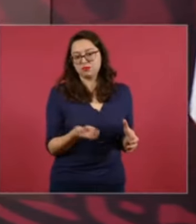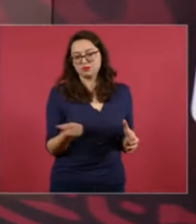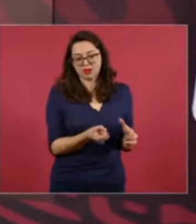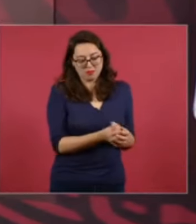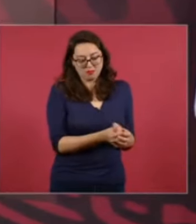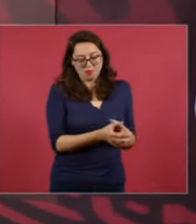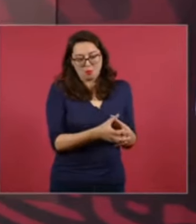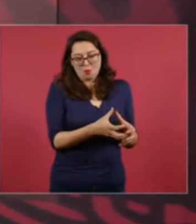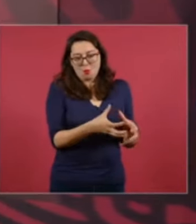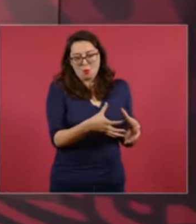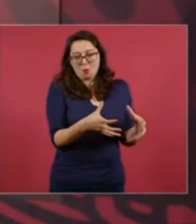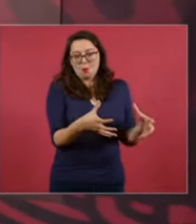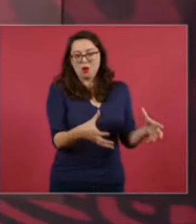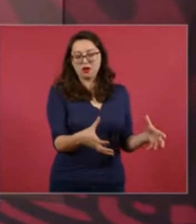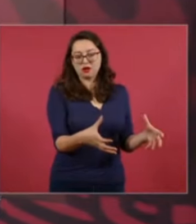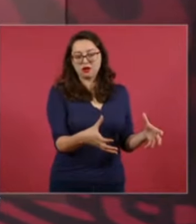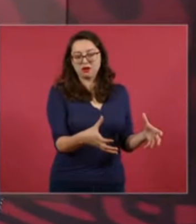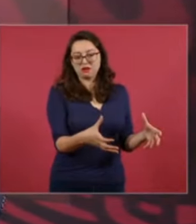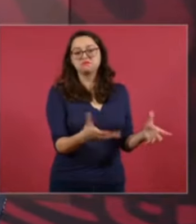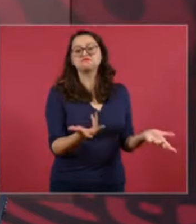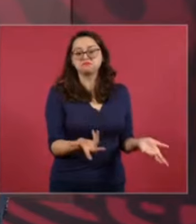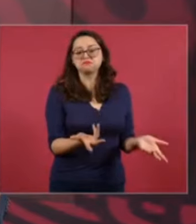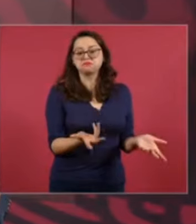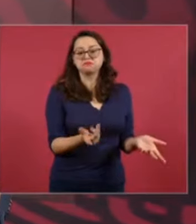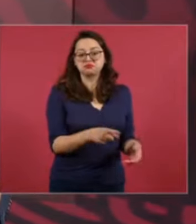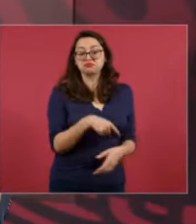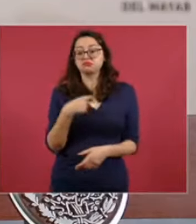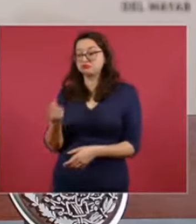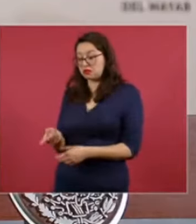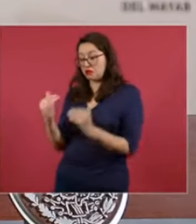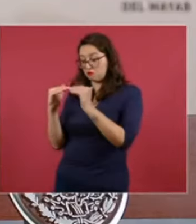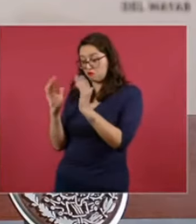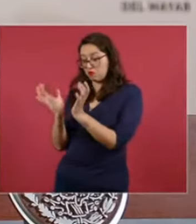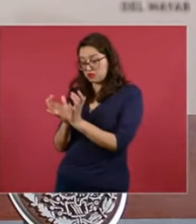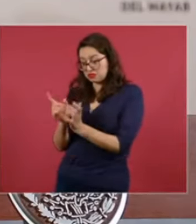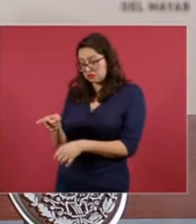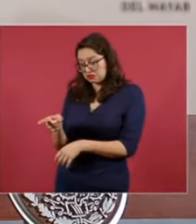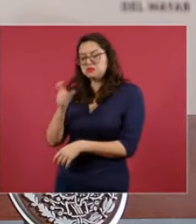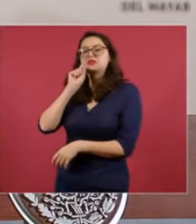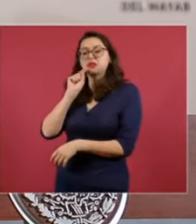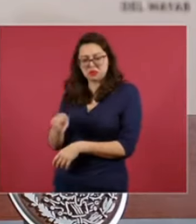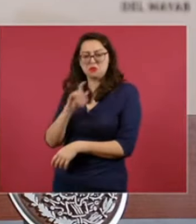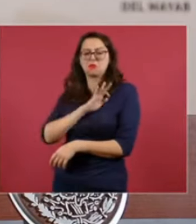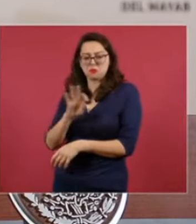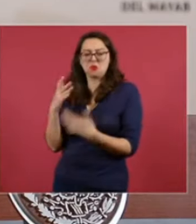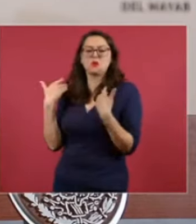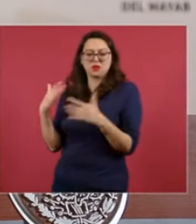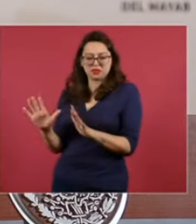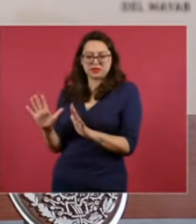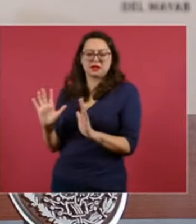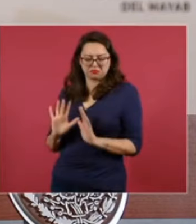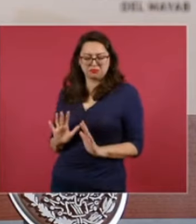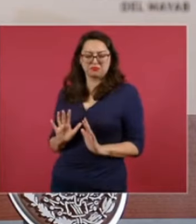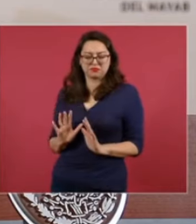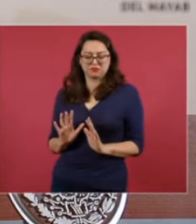Pero podría utilizarse el fondo con este otro propósito sin que